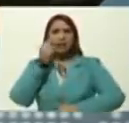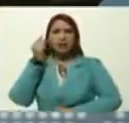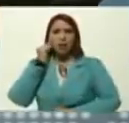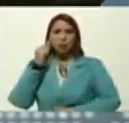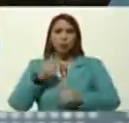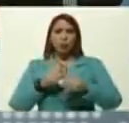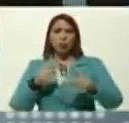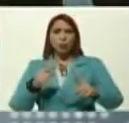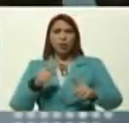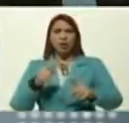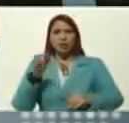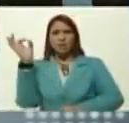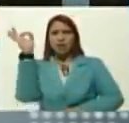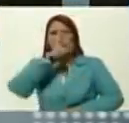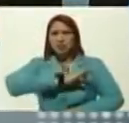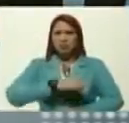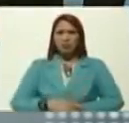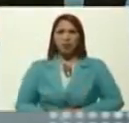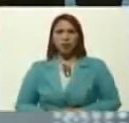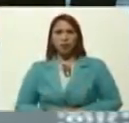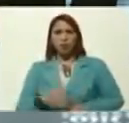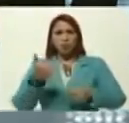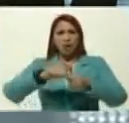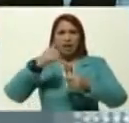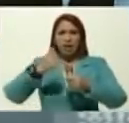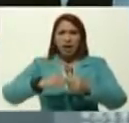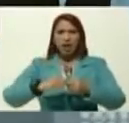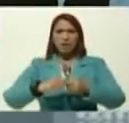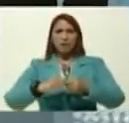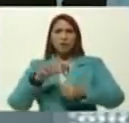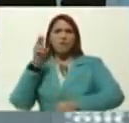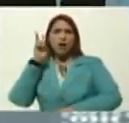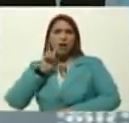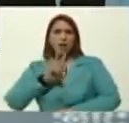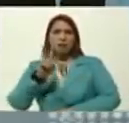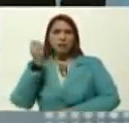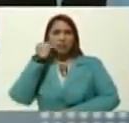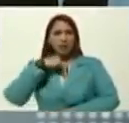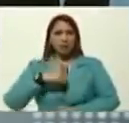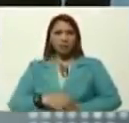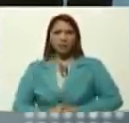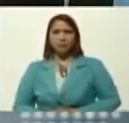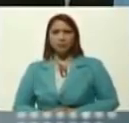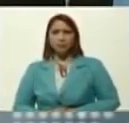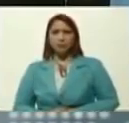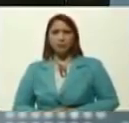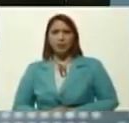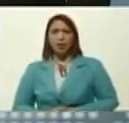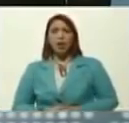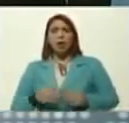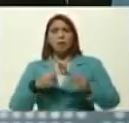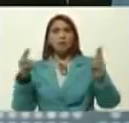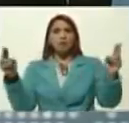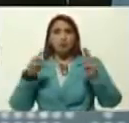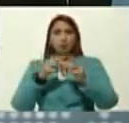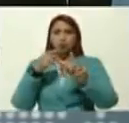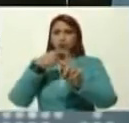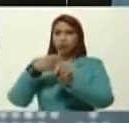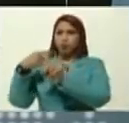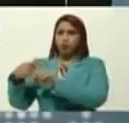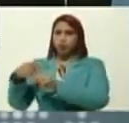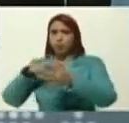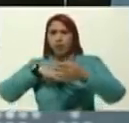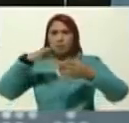candidata en Barquisimeto, Maracaibo, Valencia, Puerto La Cruz, Barcelona, Puerto Ordaz,